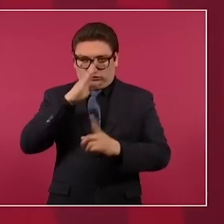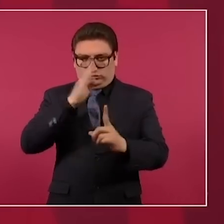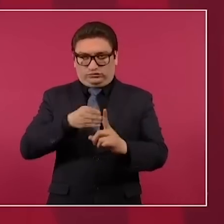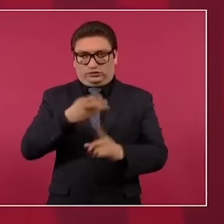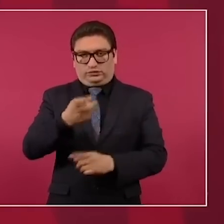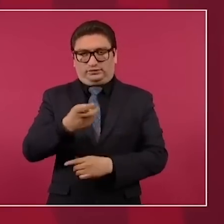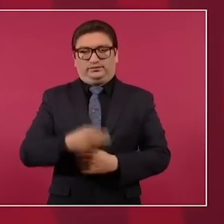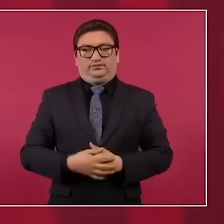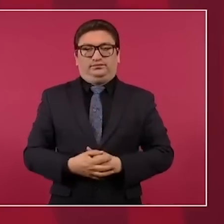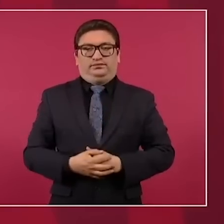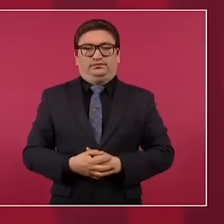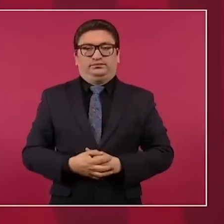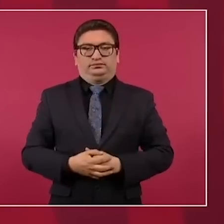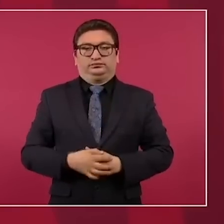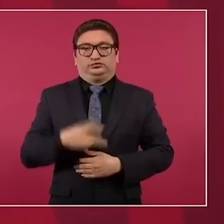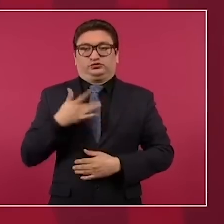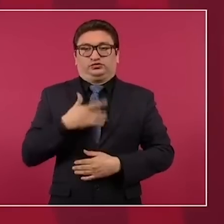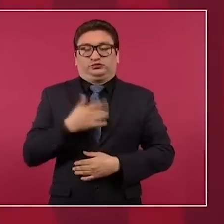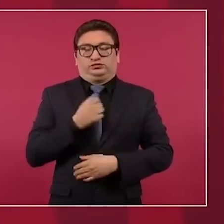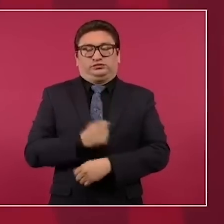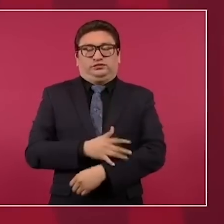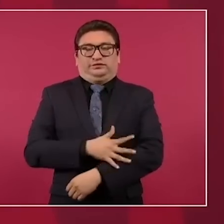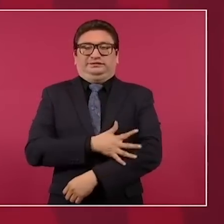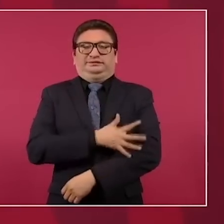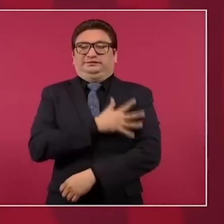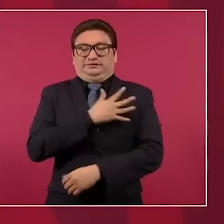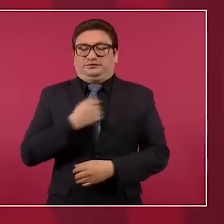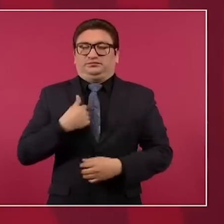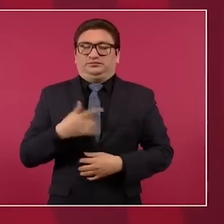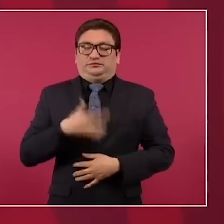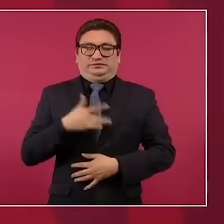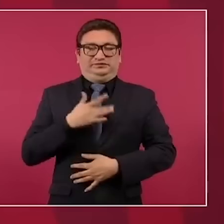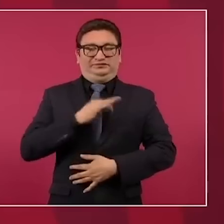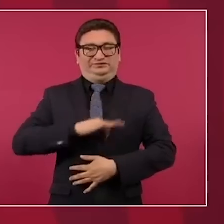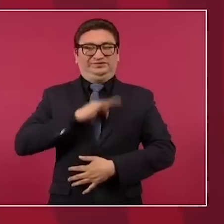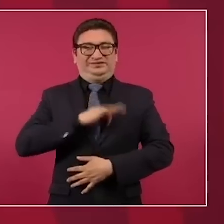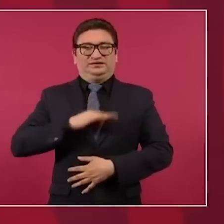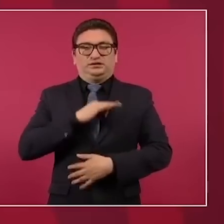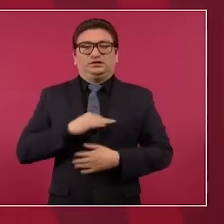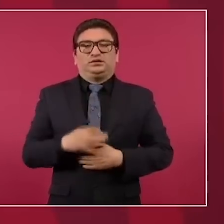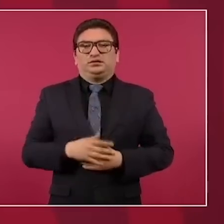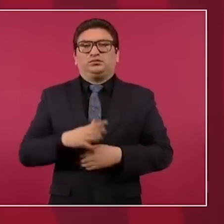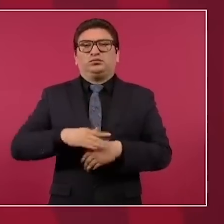la satisfacción, la dicha enorme que me produce